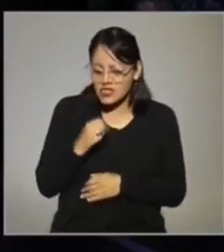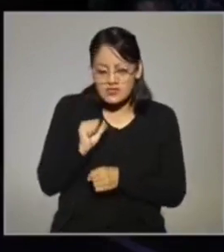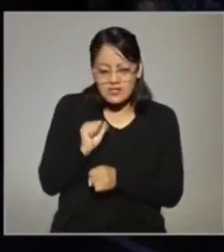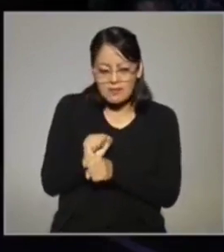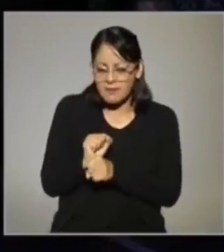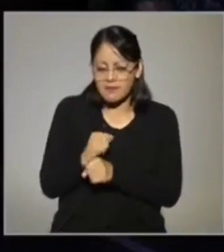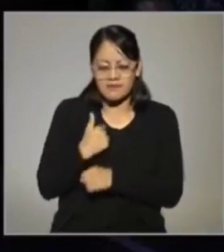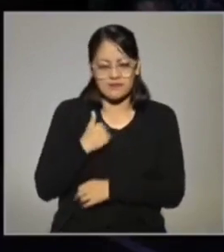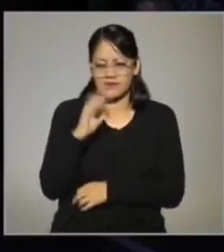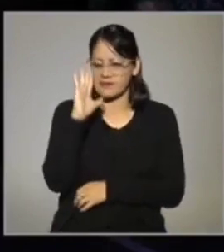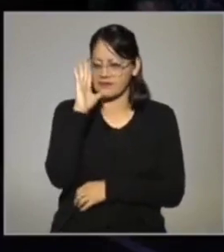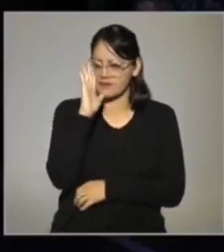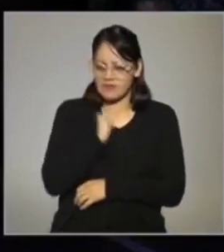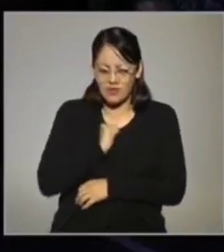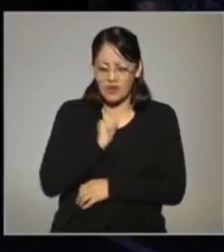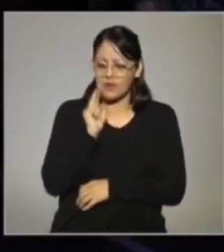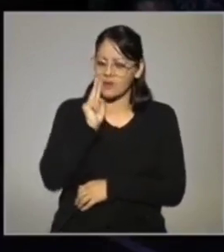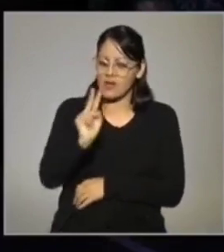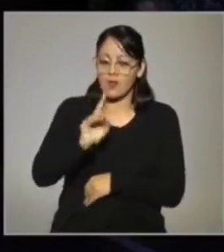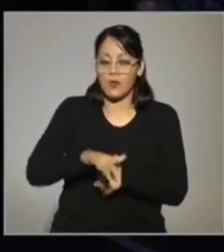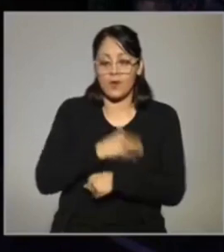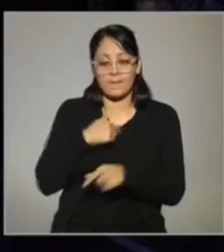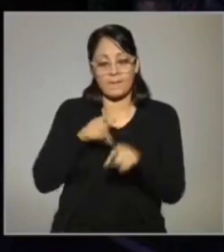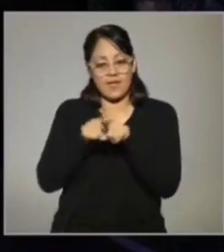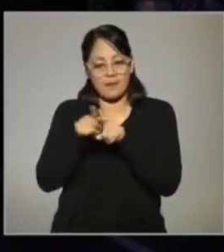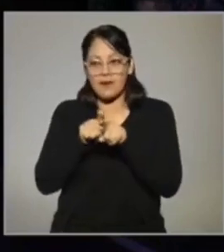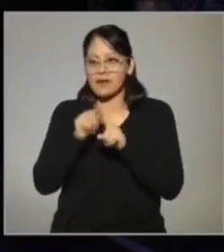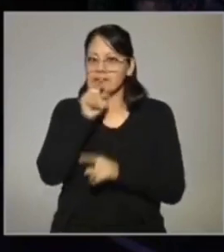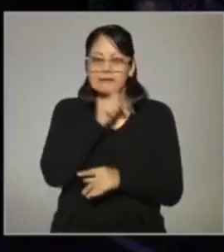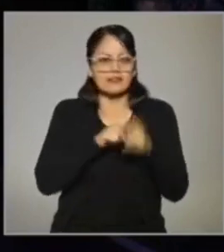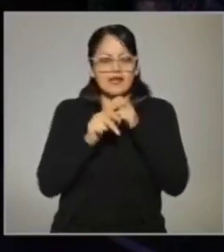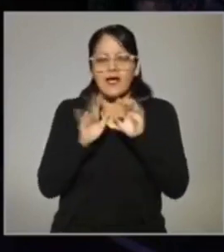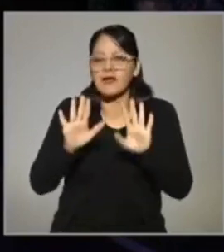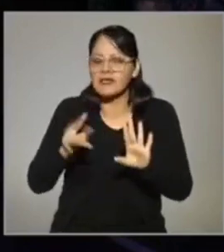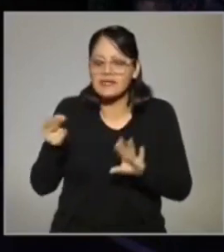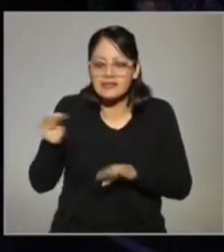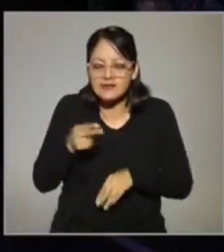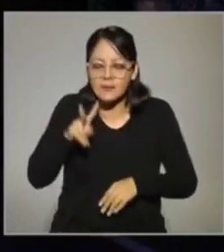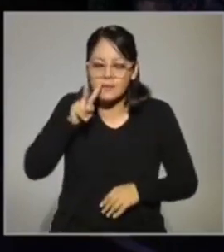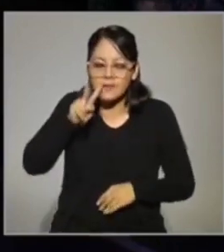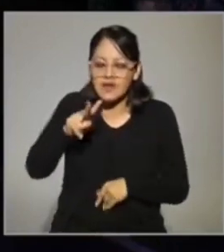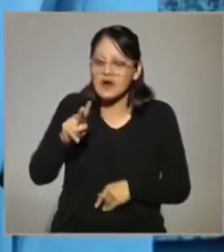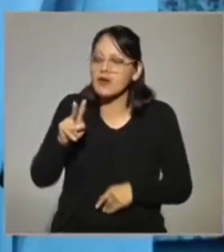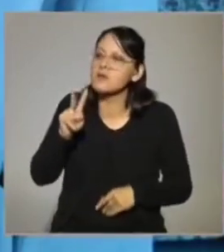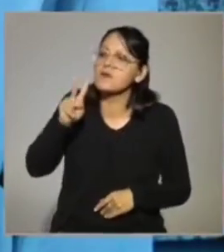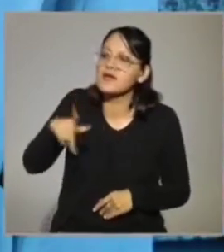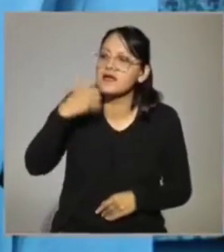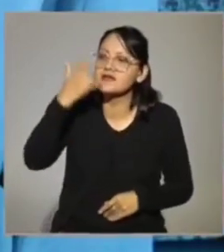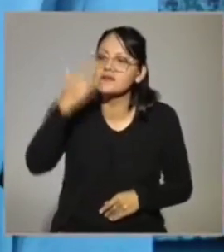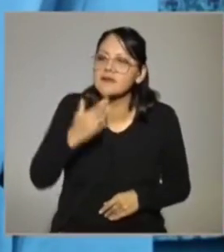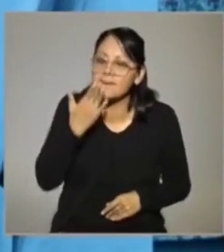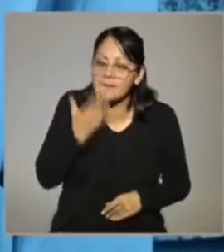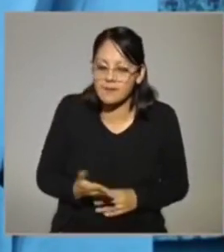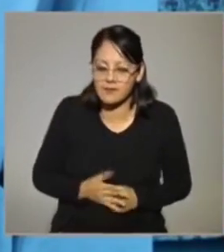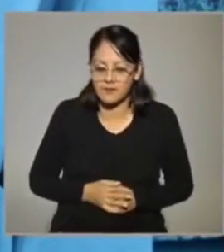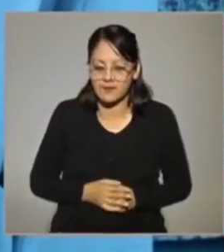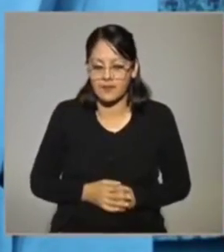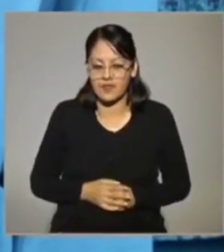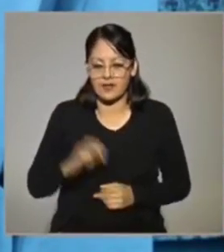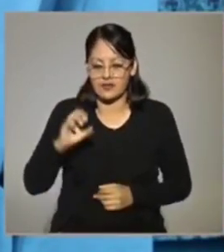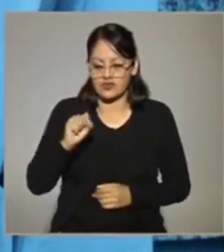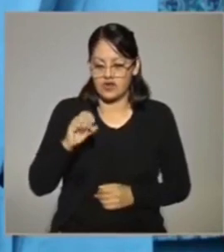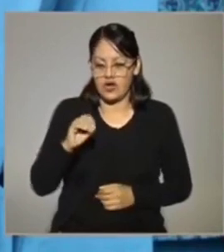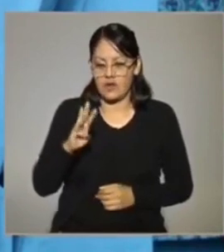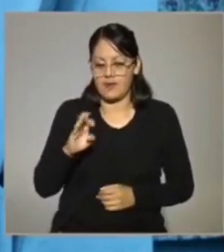no he podido verlos porque mi hermano está paranoico. Necesito verlos y saber que están bien. Sobreviviendo contigo